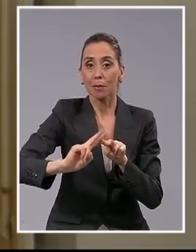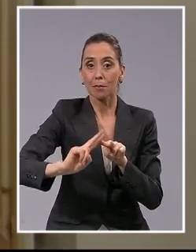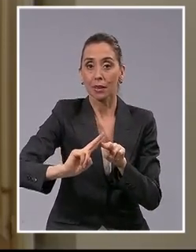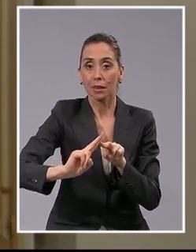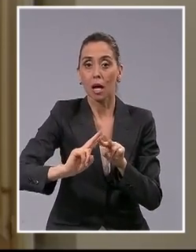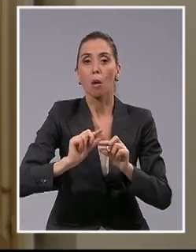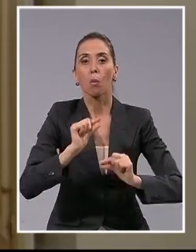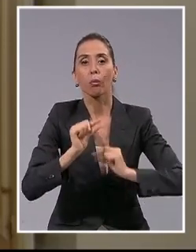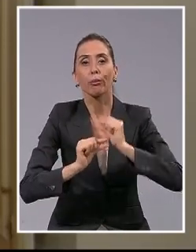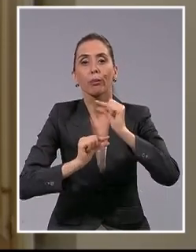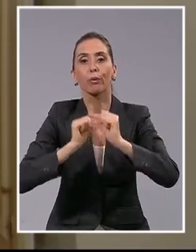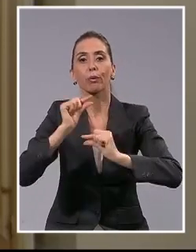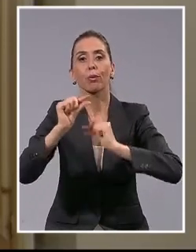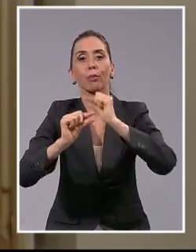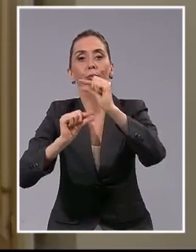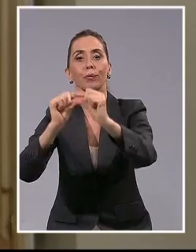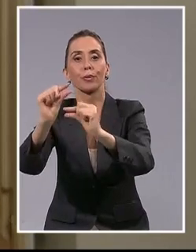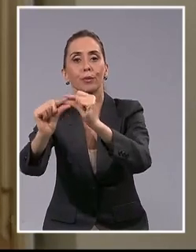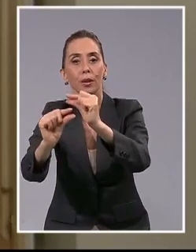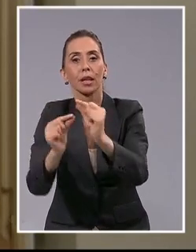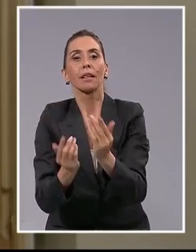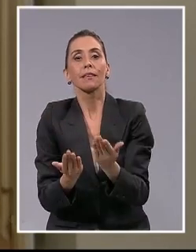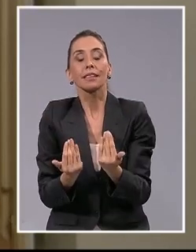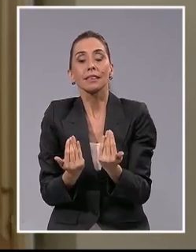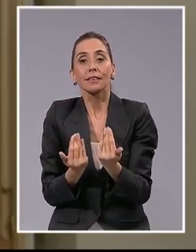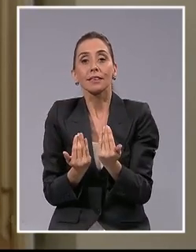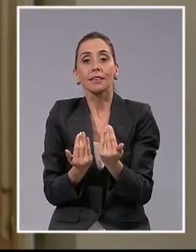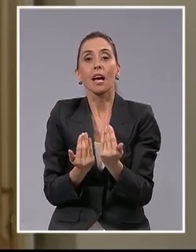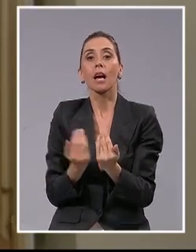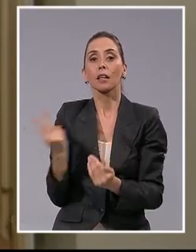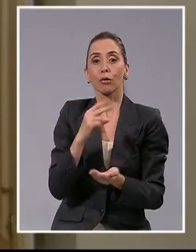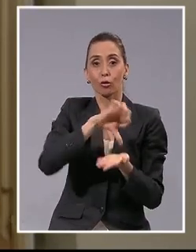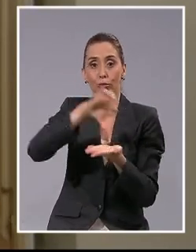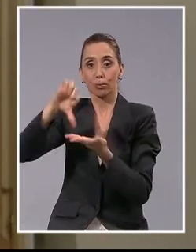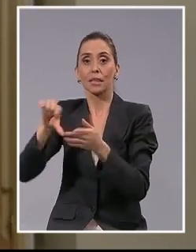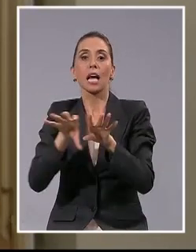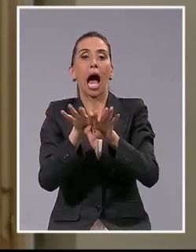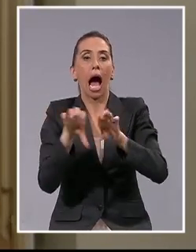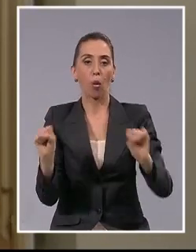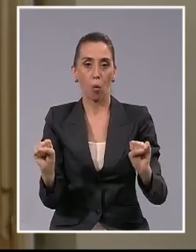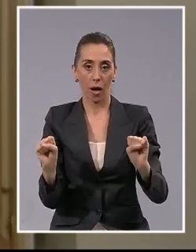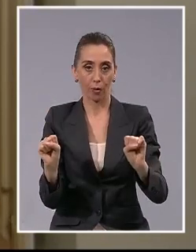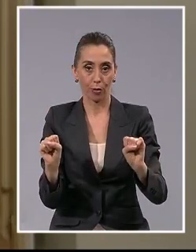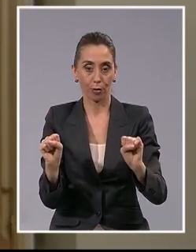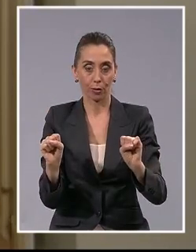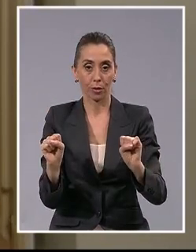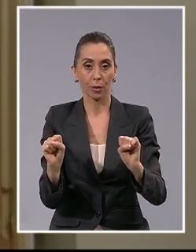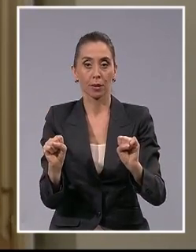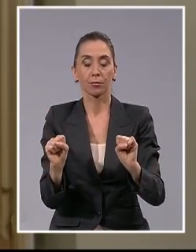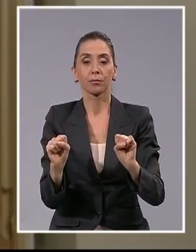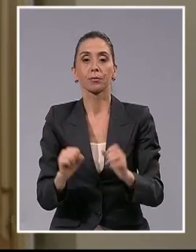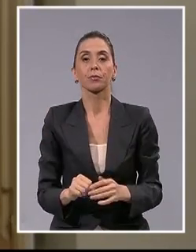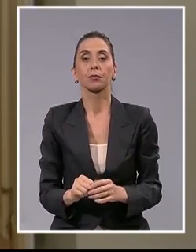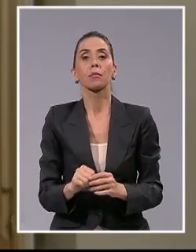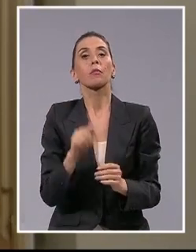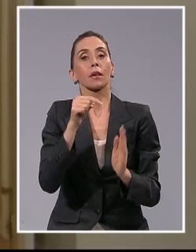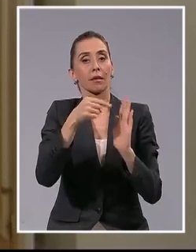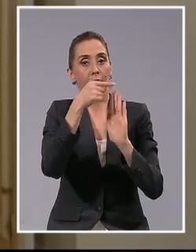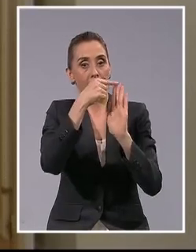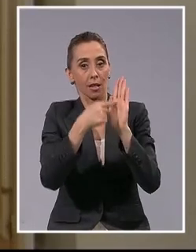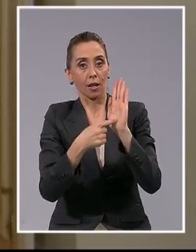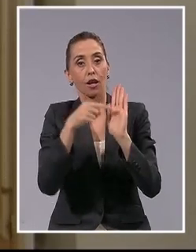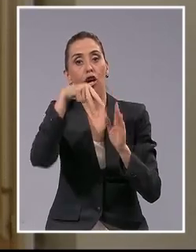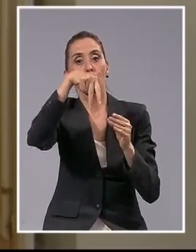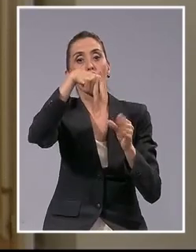gradual y requerirá acuerdos entre ambas partes y la adaptación de las normas